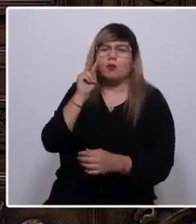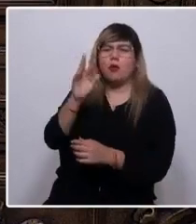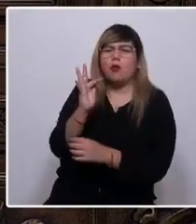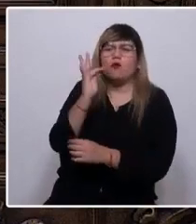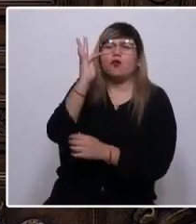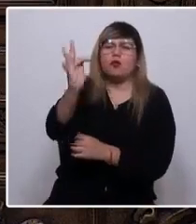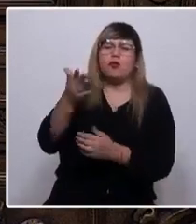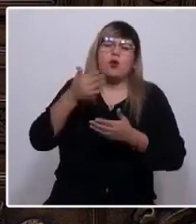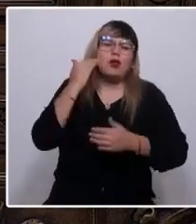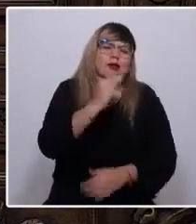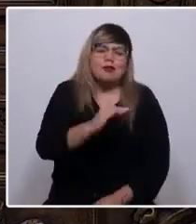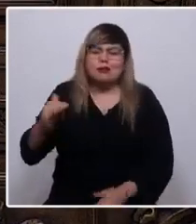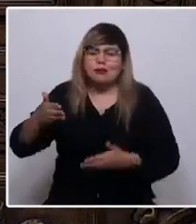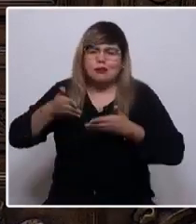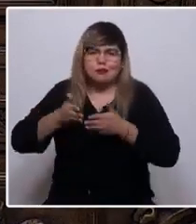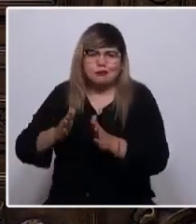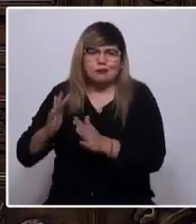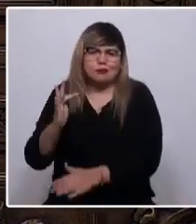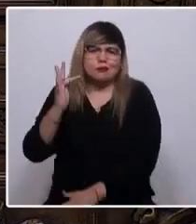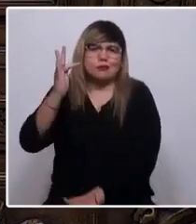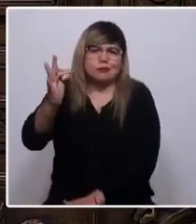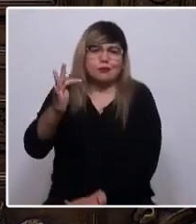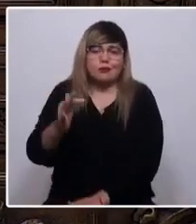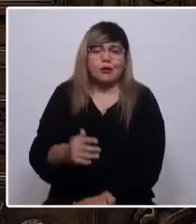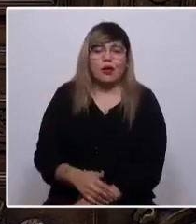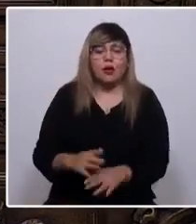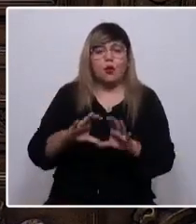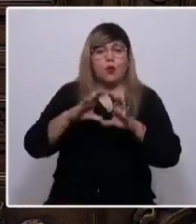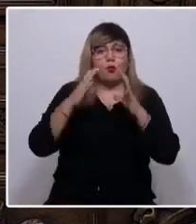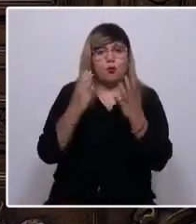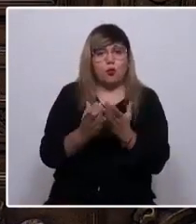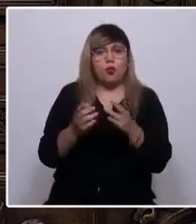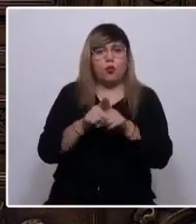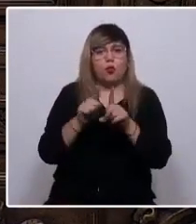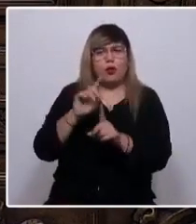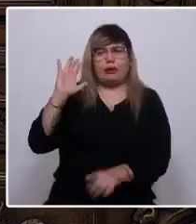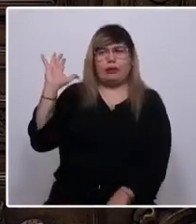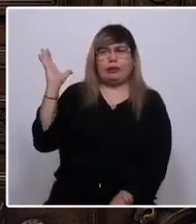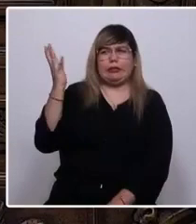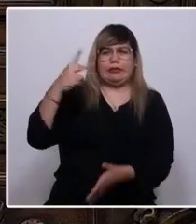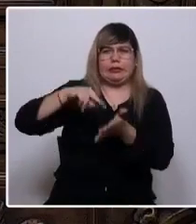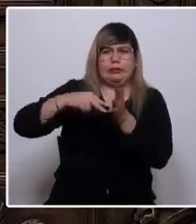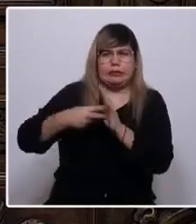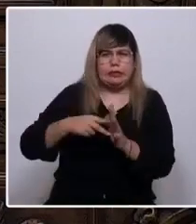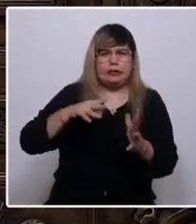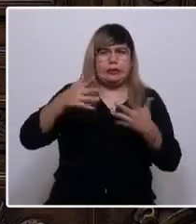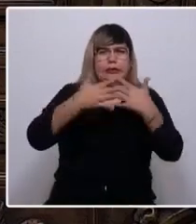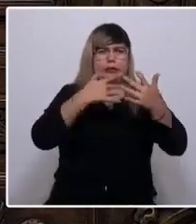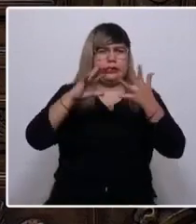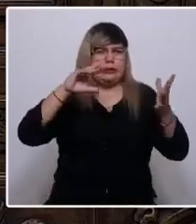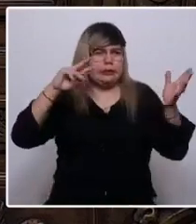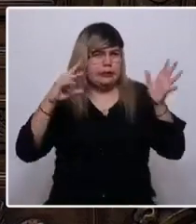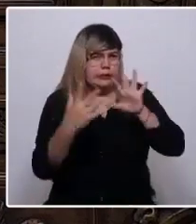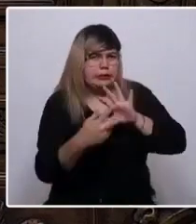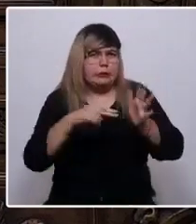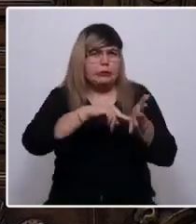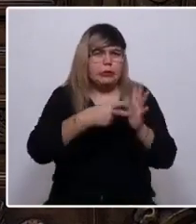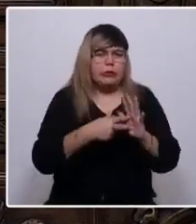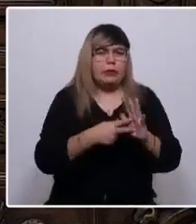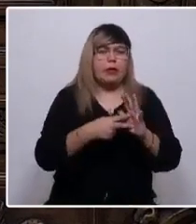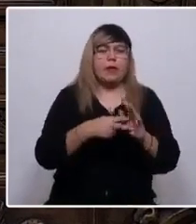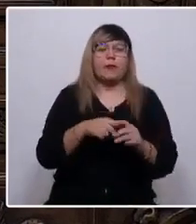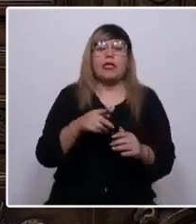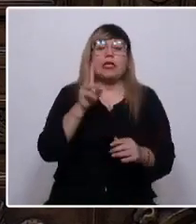venir. Poblamos un mundo que padece una grave emergencia climática y ecológica, que sufre una pandemia sin fronteras,